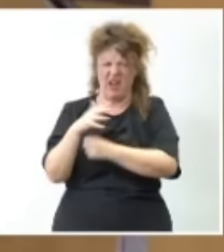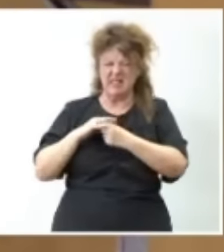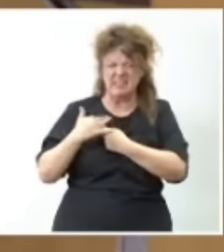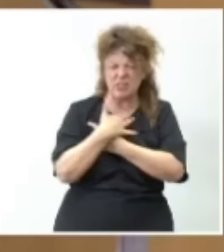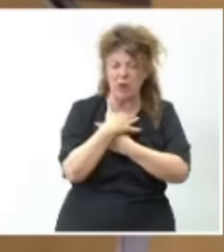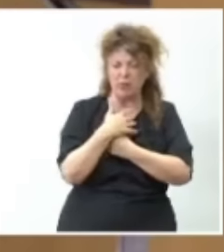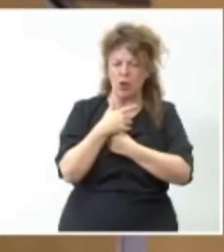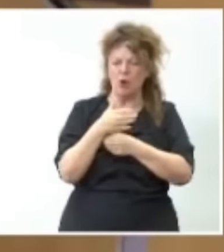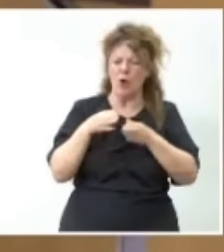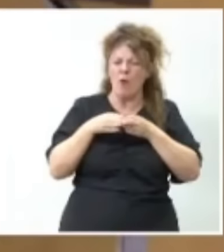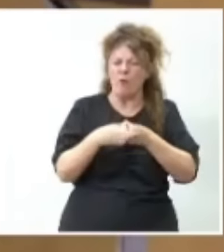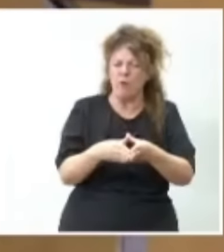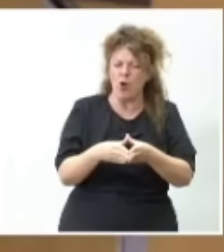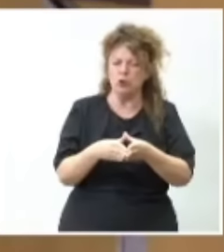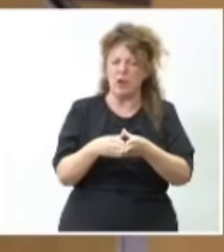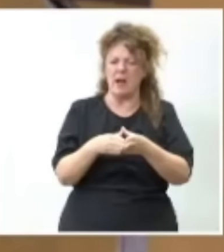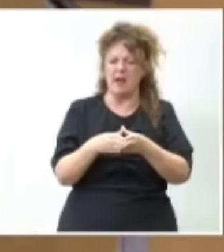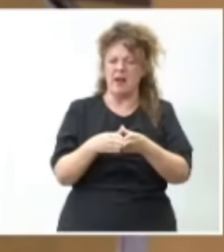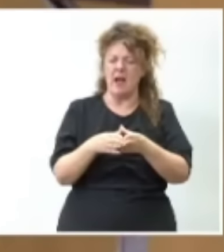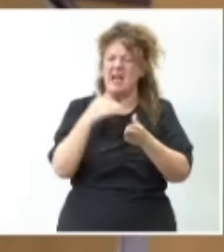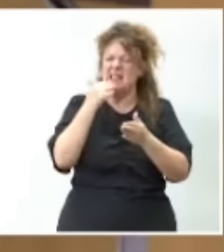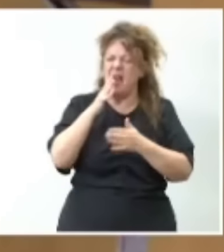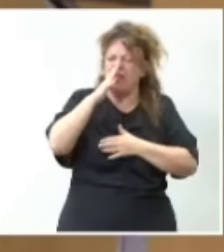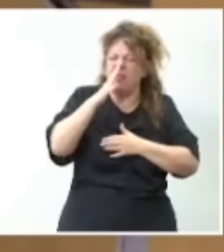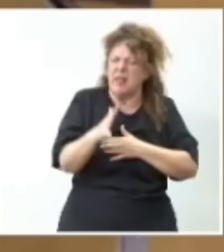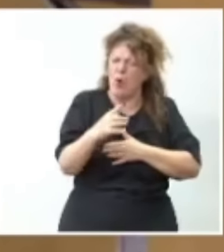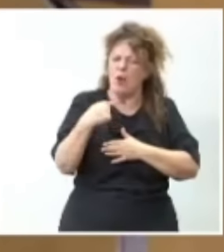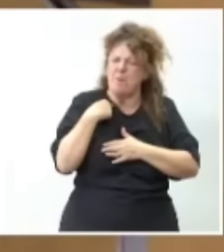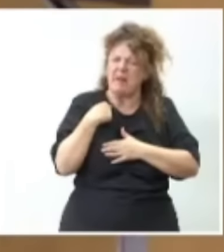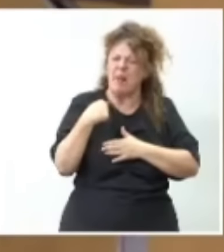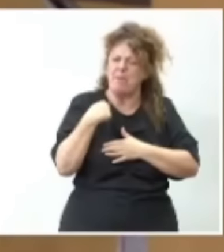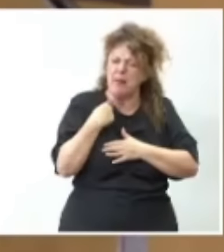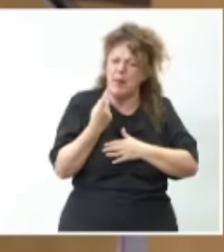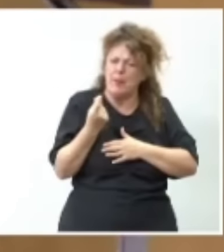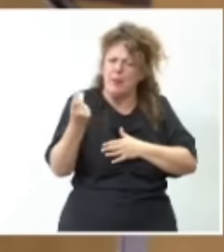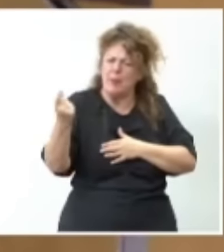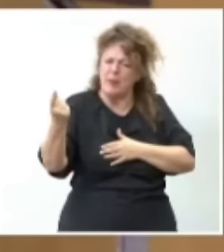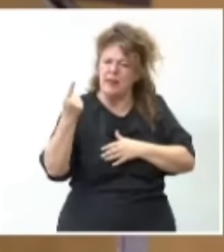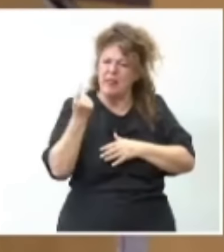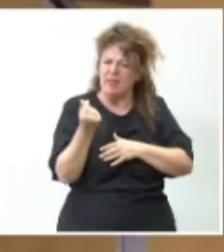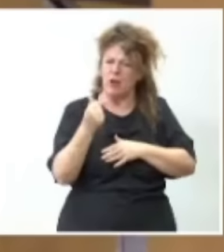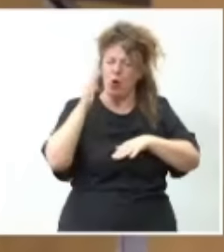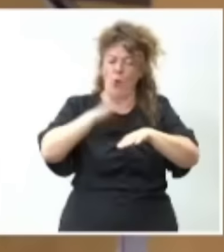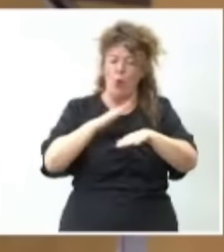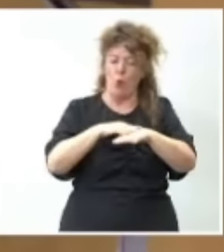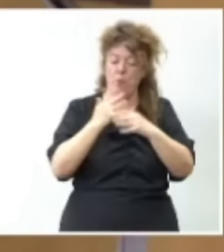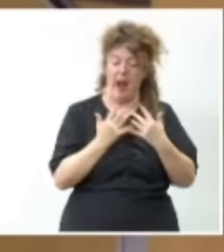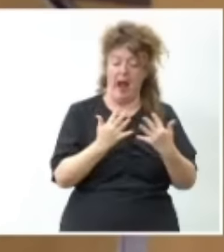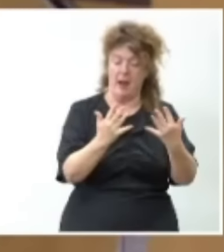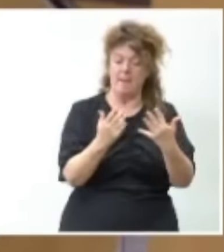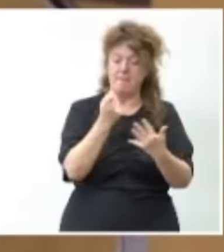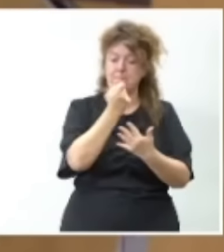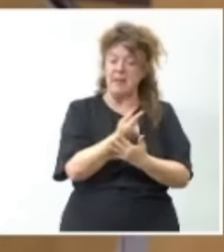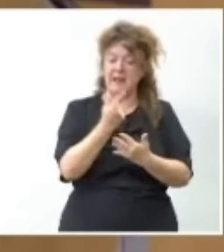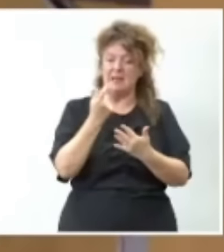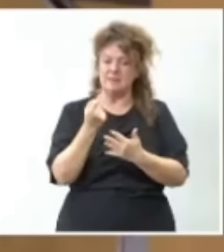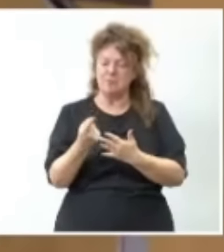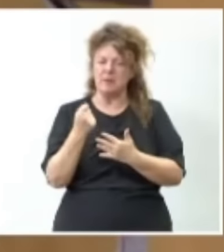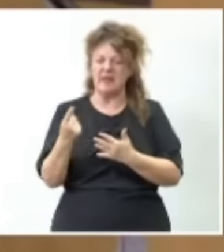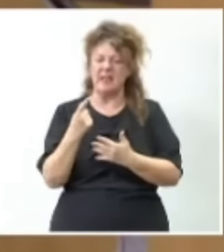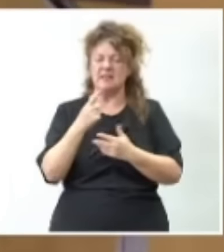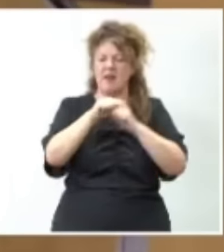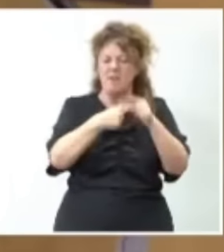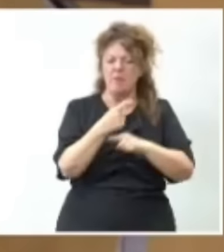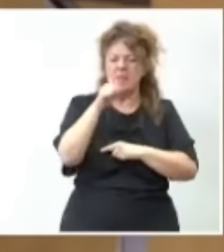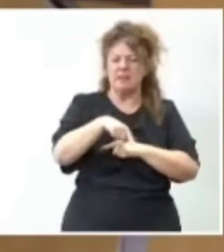artesanal lleva continuadas cinco años de pérdida por culpa de este alga, que afecta a miles de familias armadores y